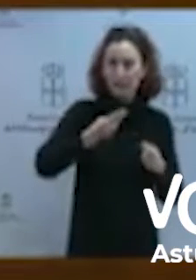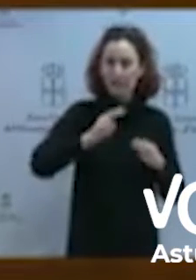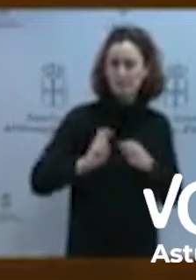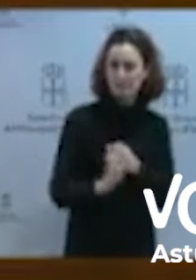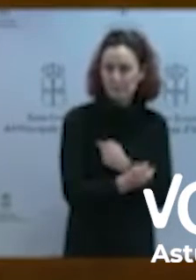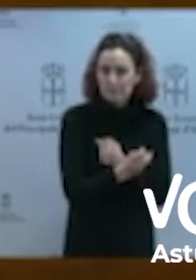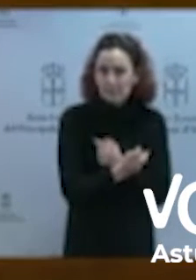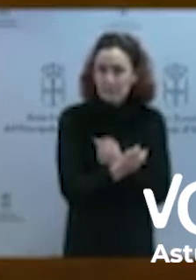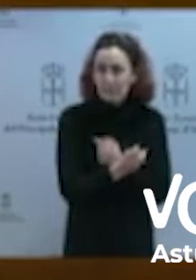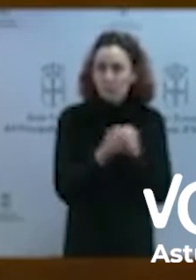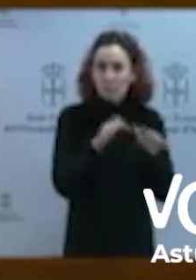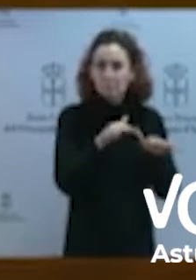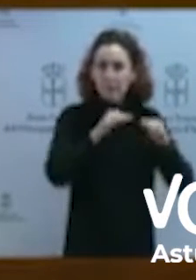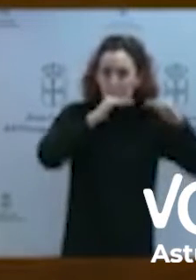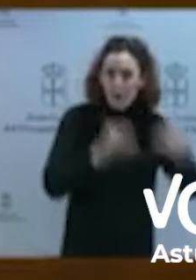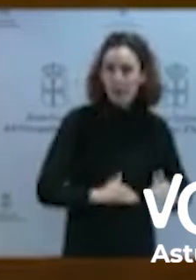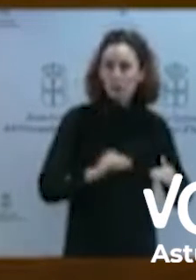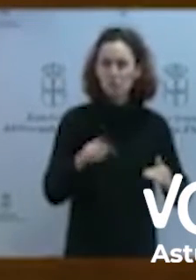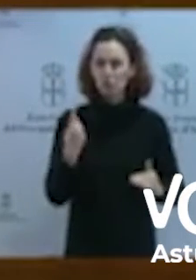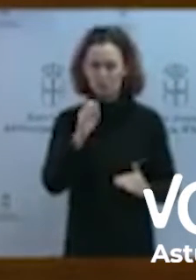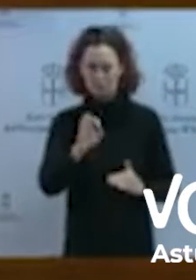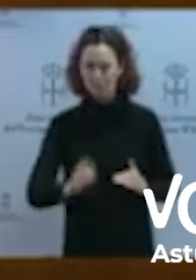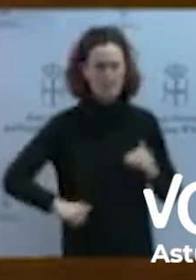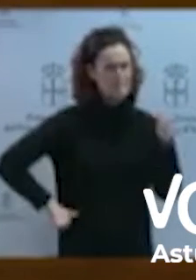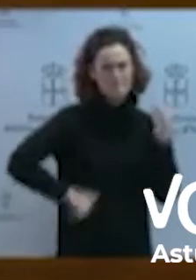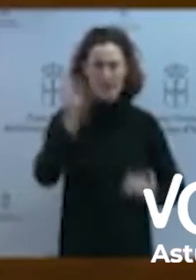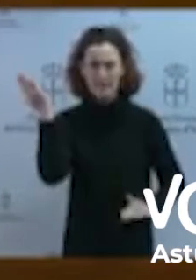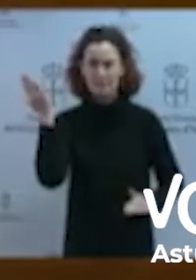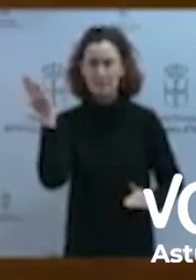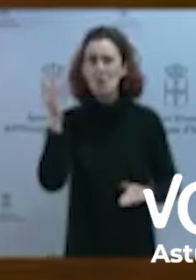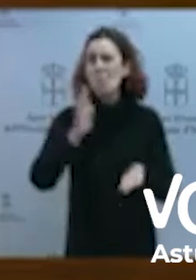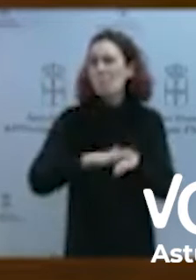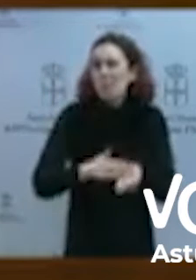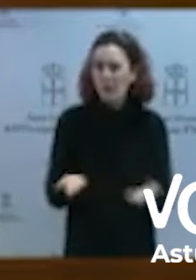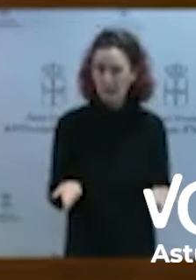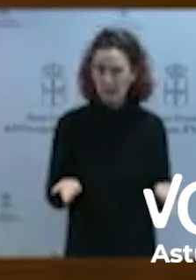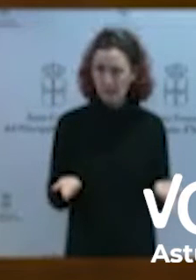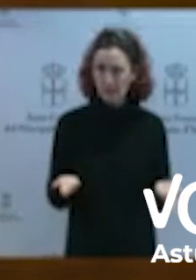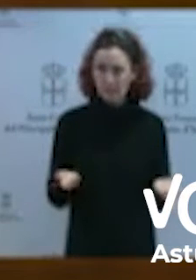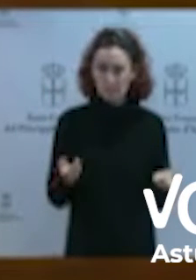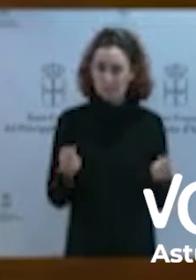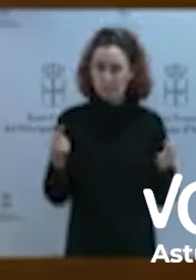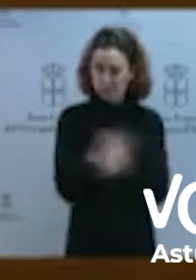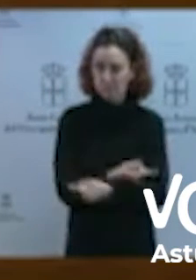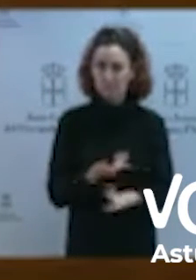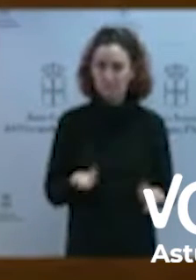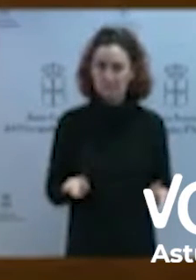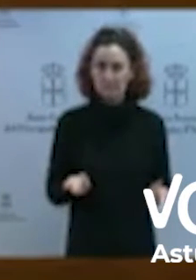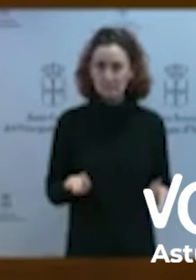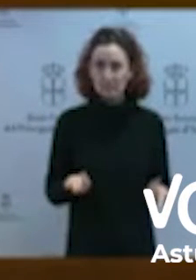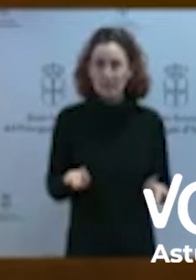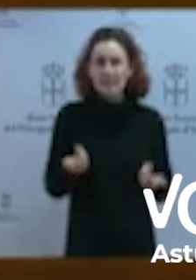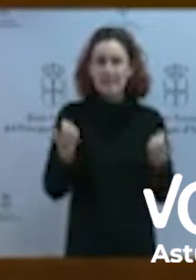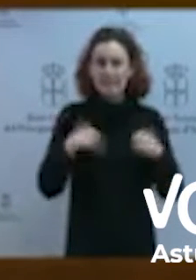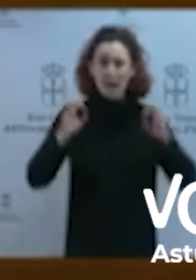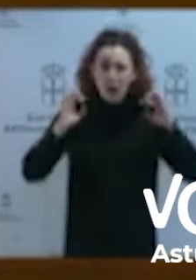nunca de ninguna otra ola? ¿Cómo puede ser esa correlación tan extraña? Y llevan meses sin asistirse. Solo habría que haber